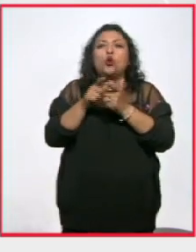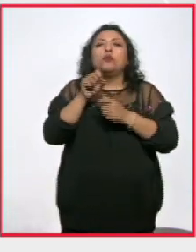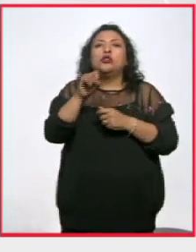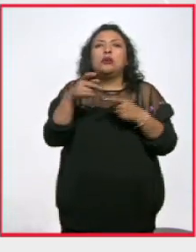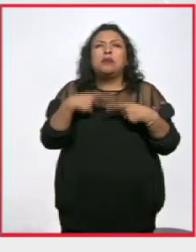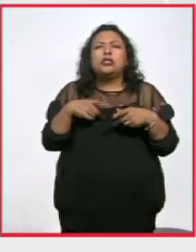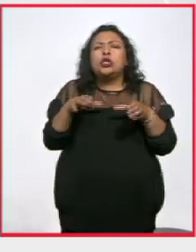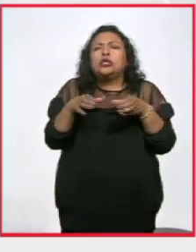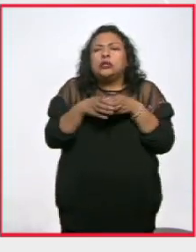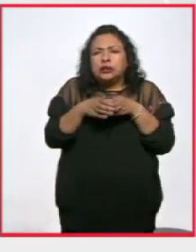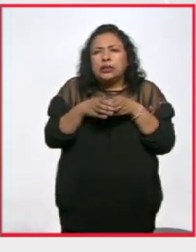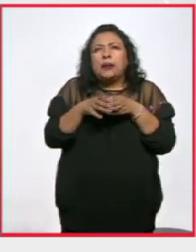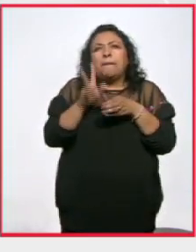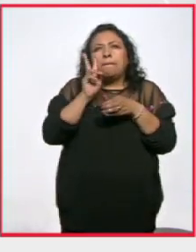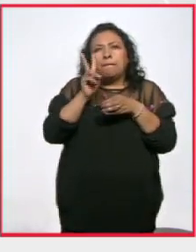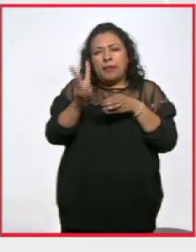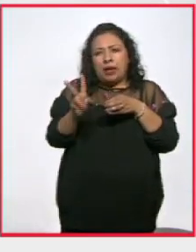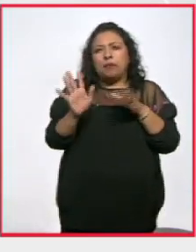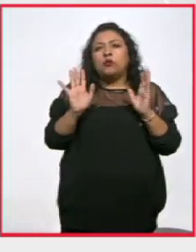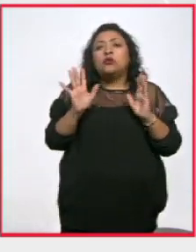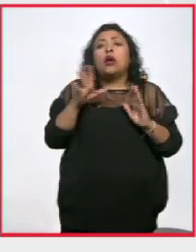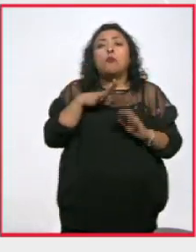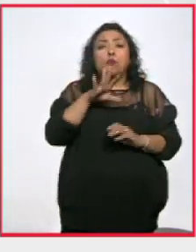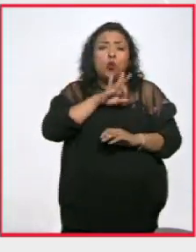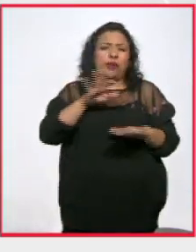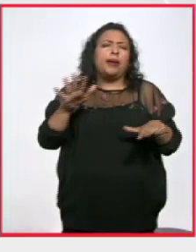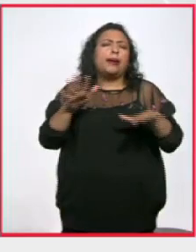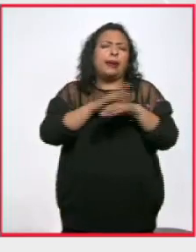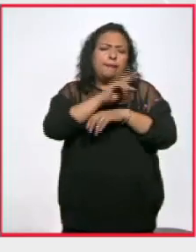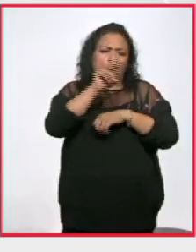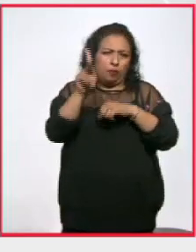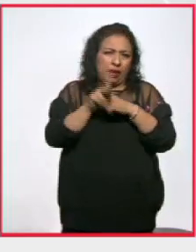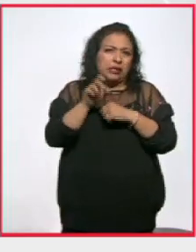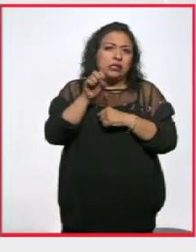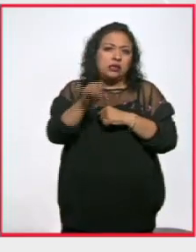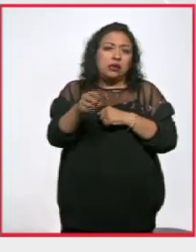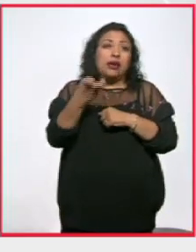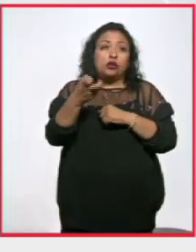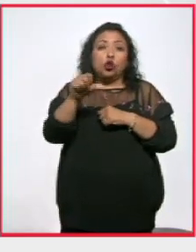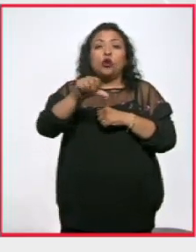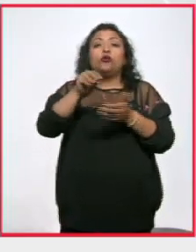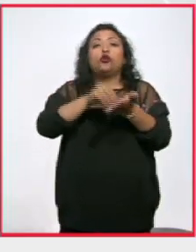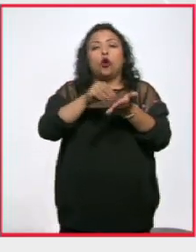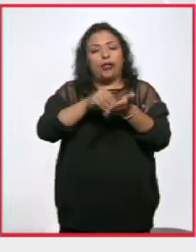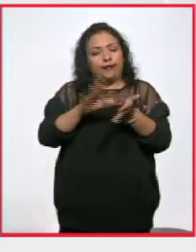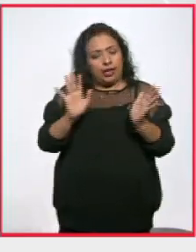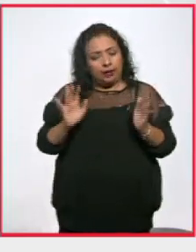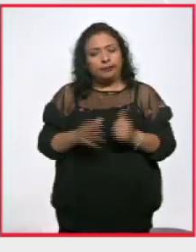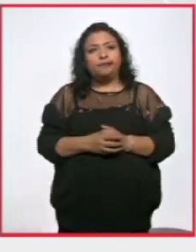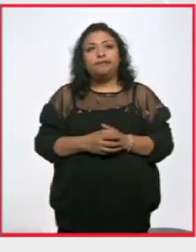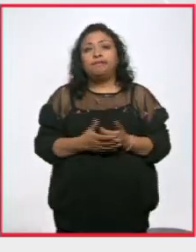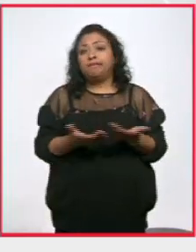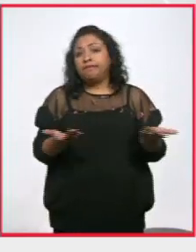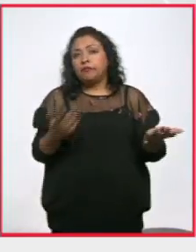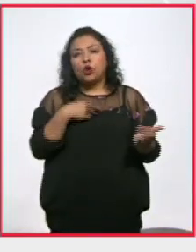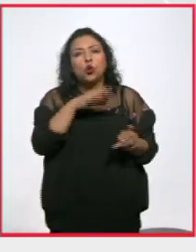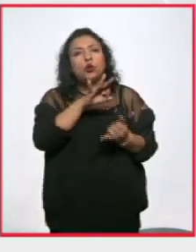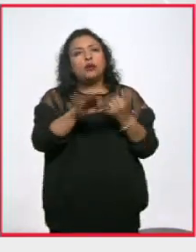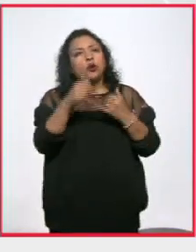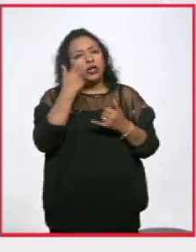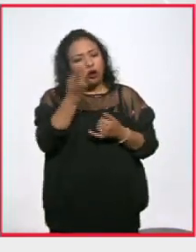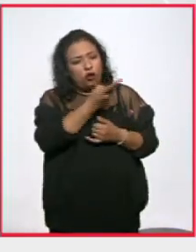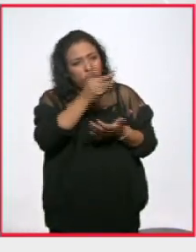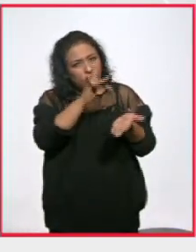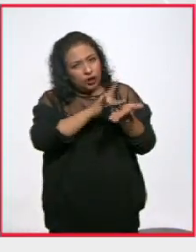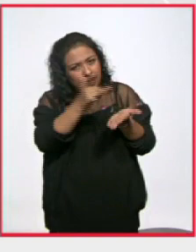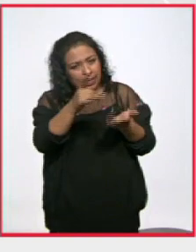tal vez la minoría si lo ves a gran escala que tiene la posibilidad de cambiar un país y eso está en el aire el movimiento sigue bueno pues ya nada más me resta agradecerles